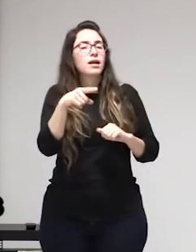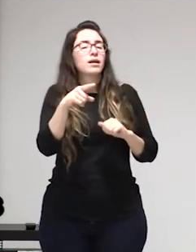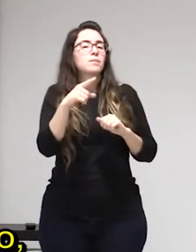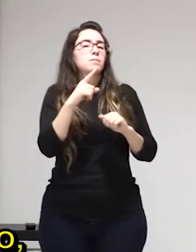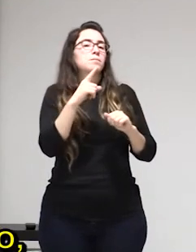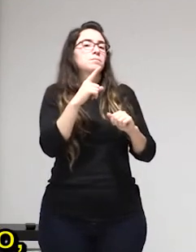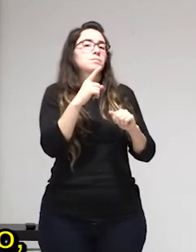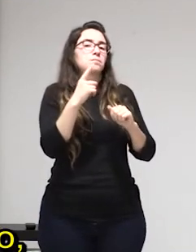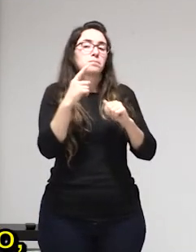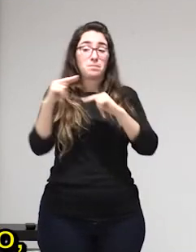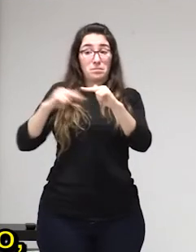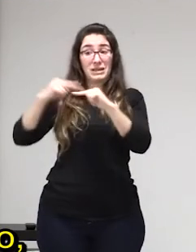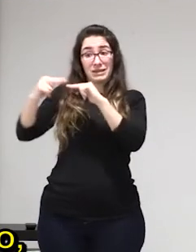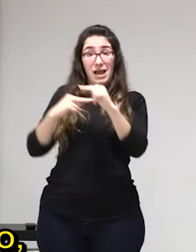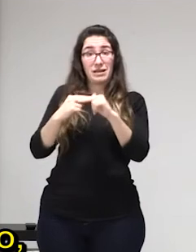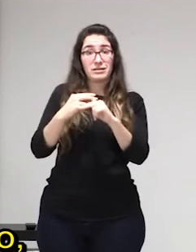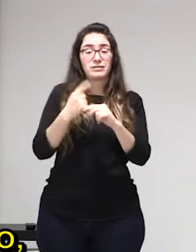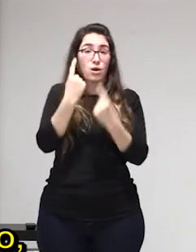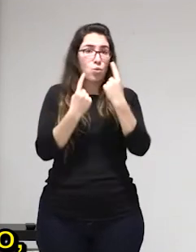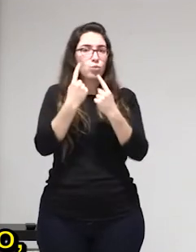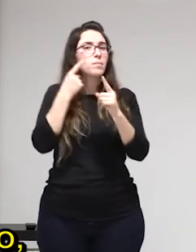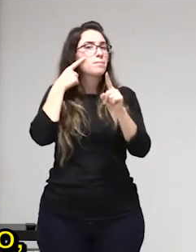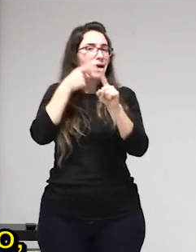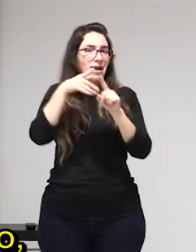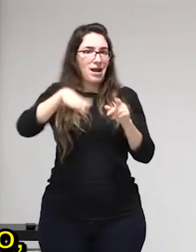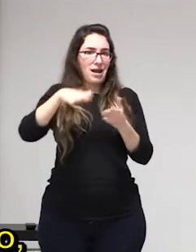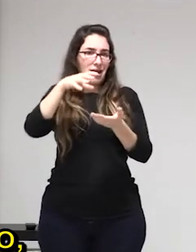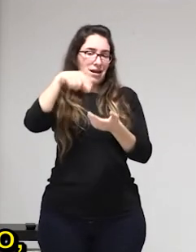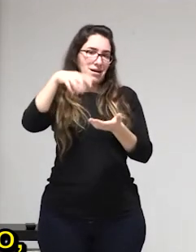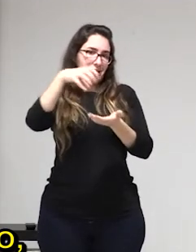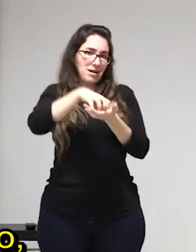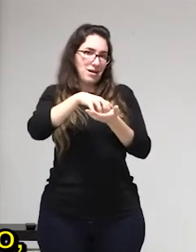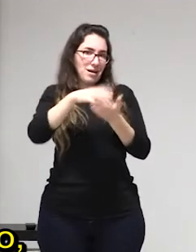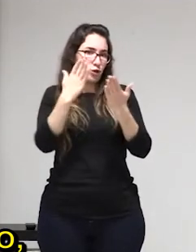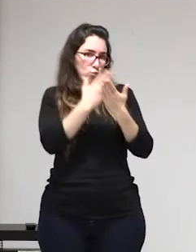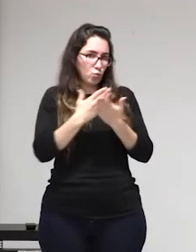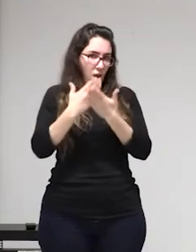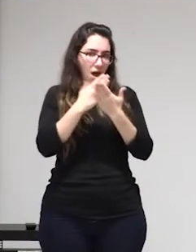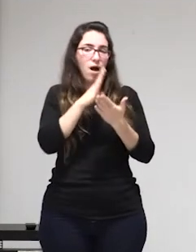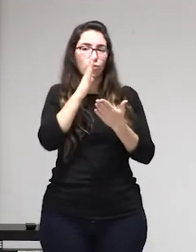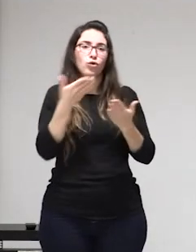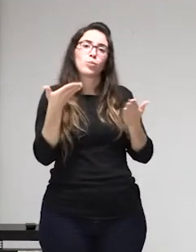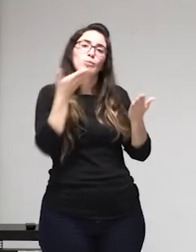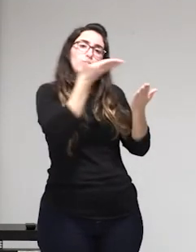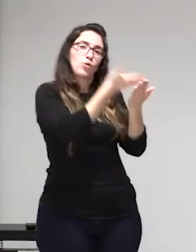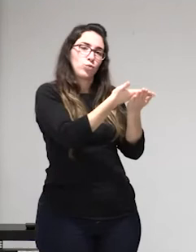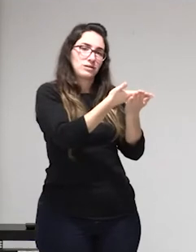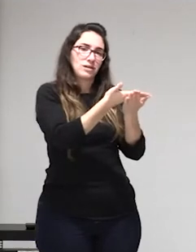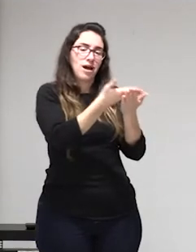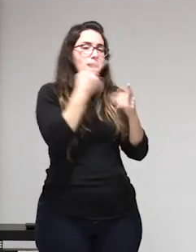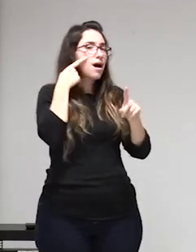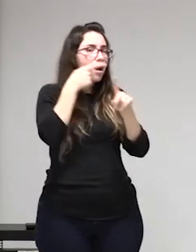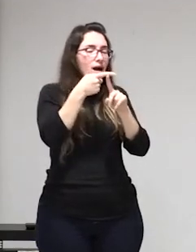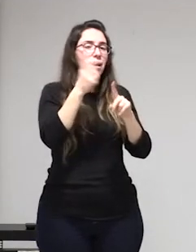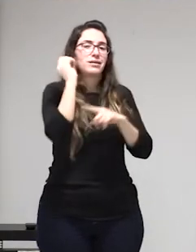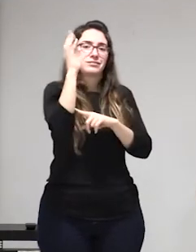telegram algunas decía yo son reflexiones en torno a lo que estamos planteando al debate reflexiones en torno